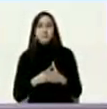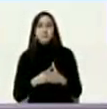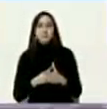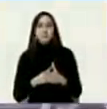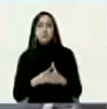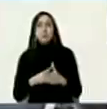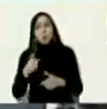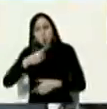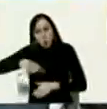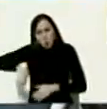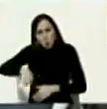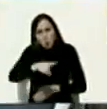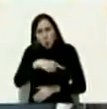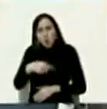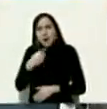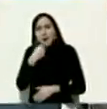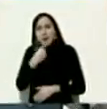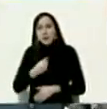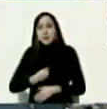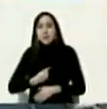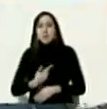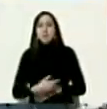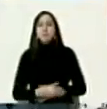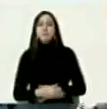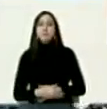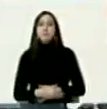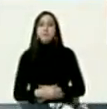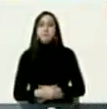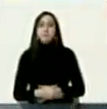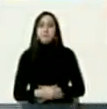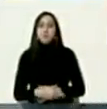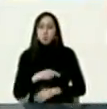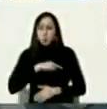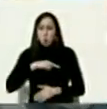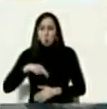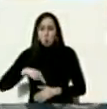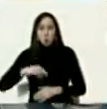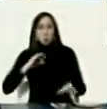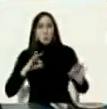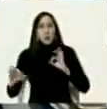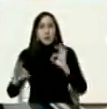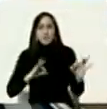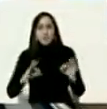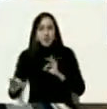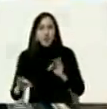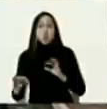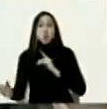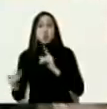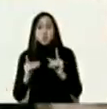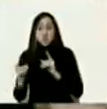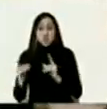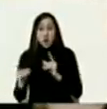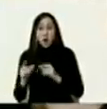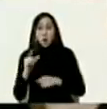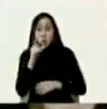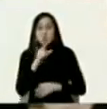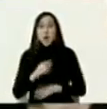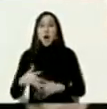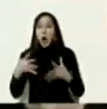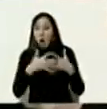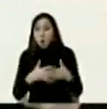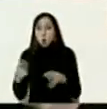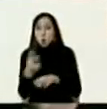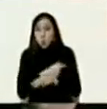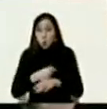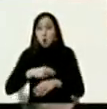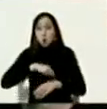si ustedes me dicen que si estamos preparados para diálogos directos con el gobierno de Estados Unidos yo les